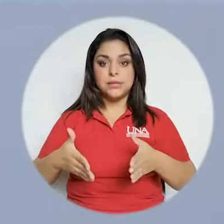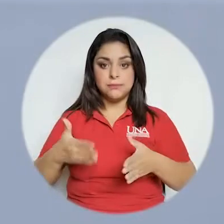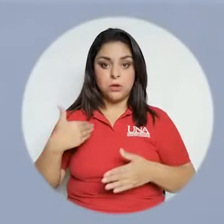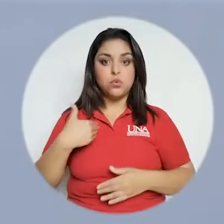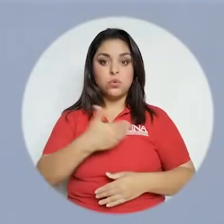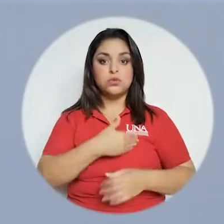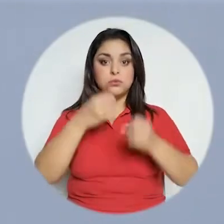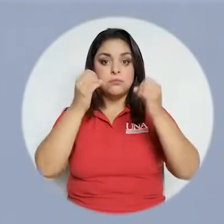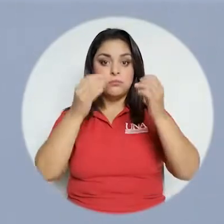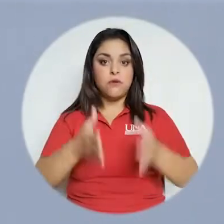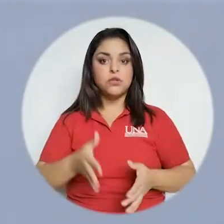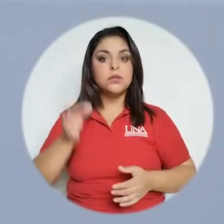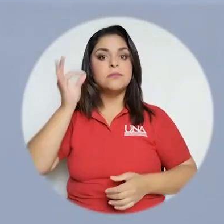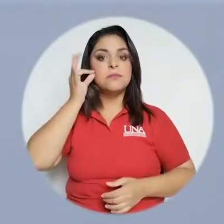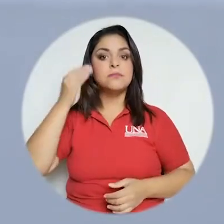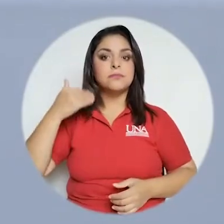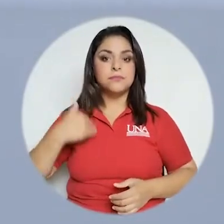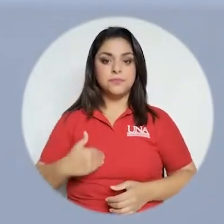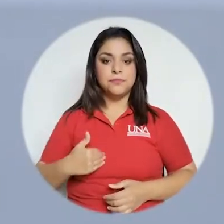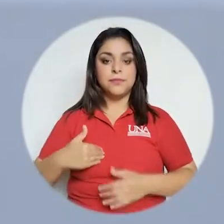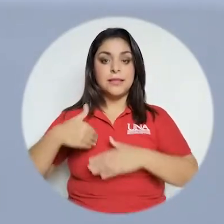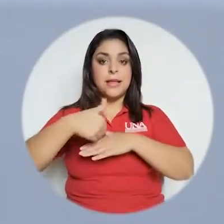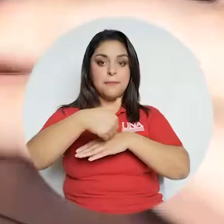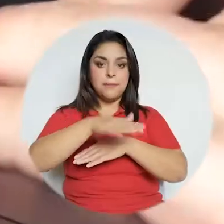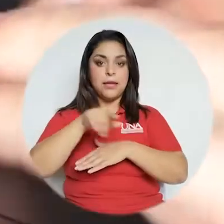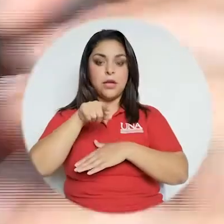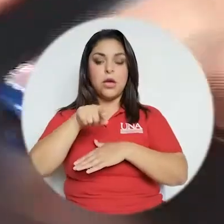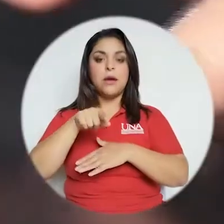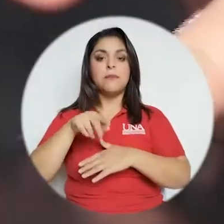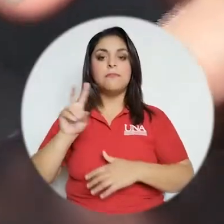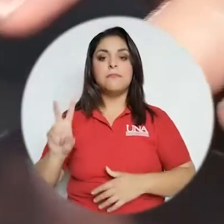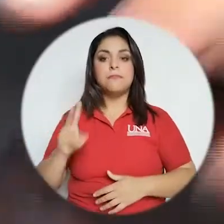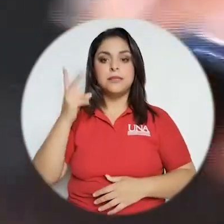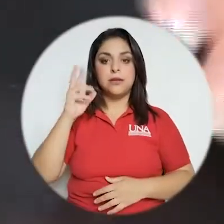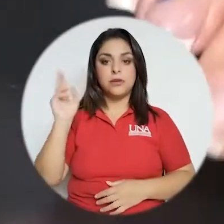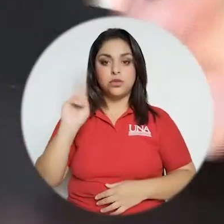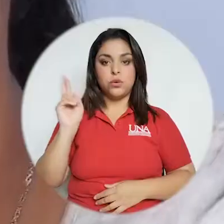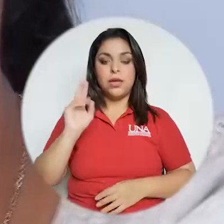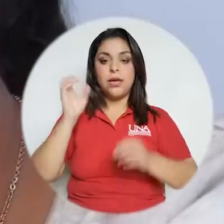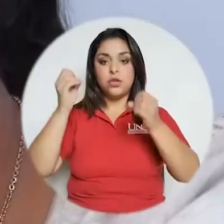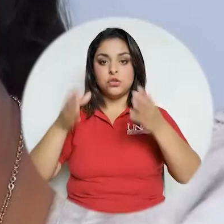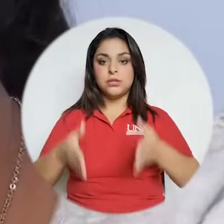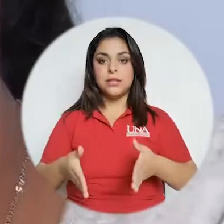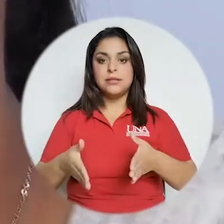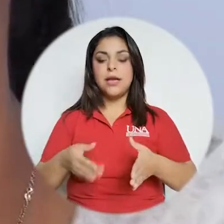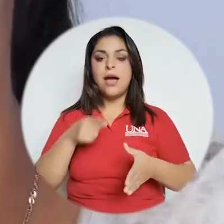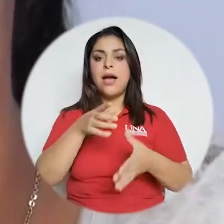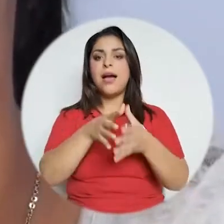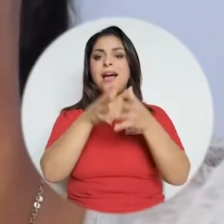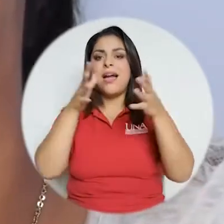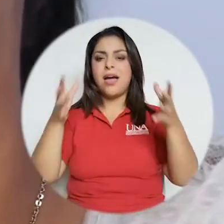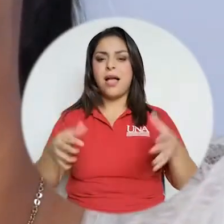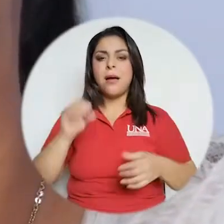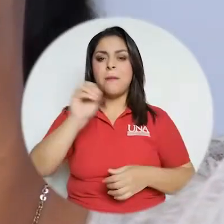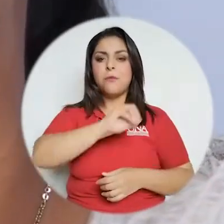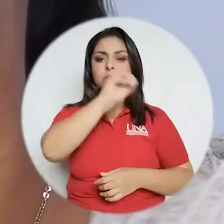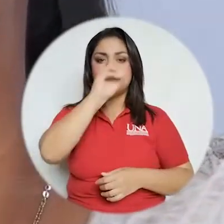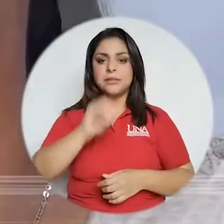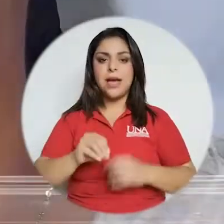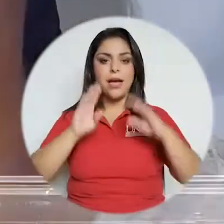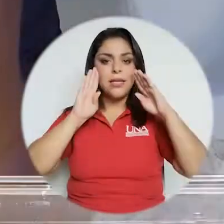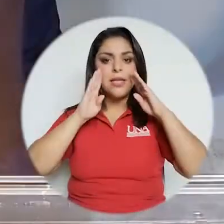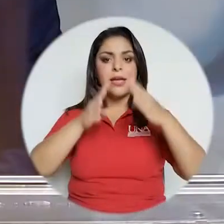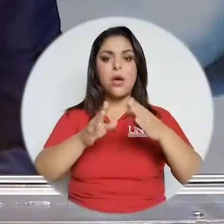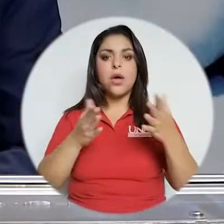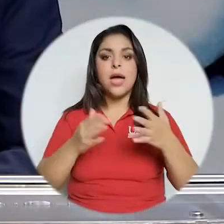formación docente para nuestros profesores y profesoras de parte de la vicerectoría de docencia con un